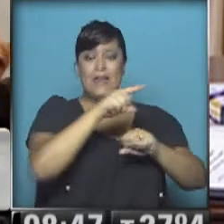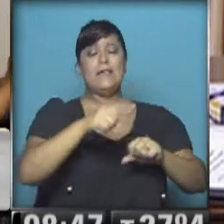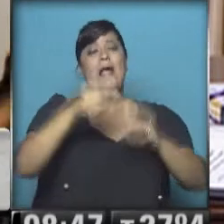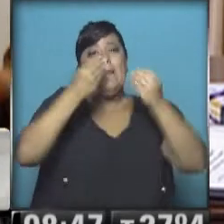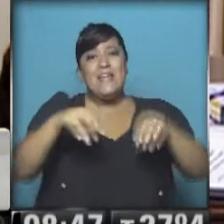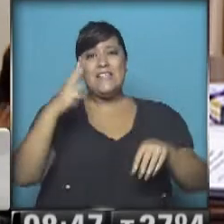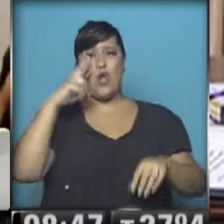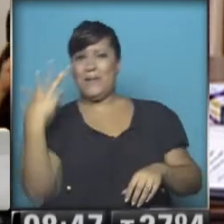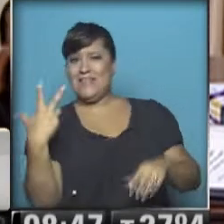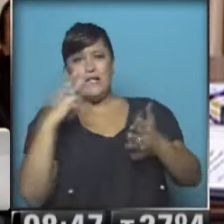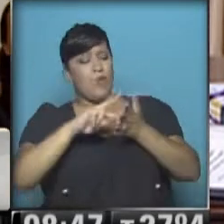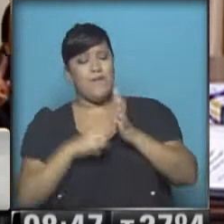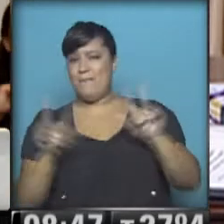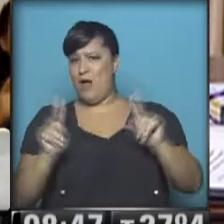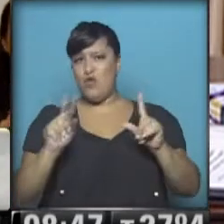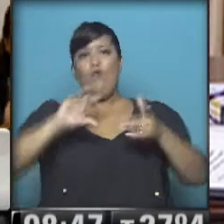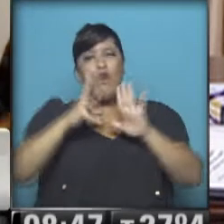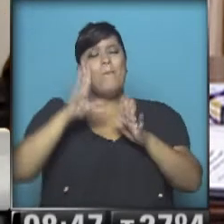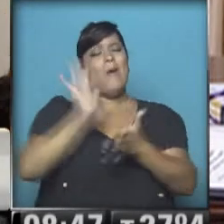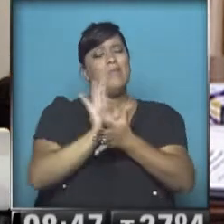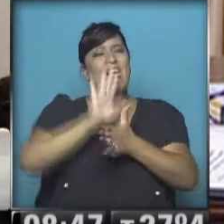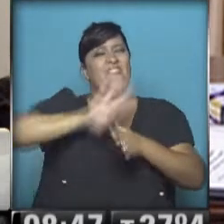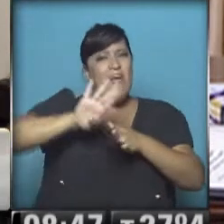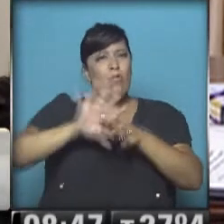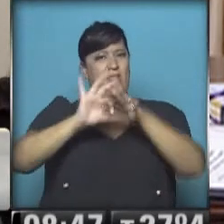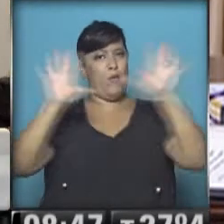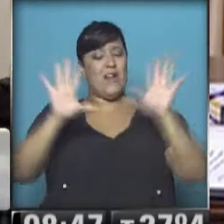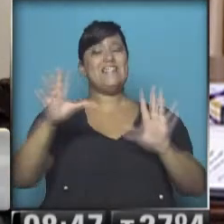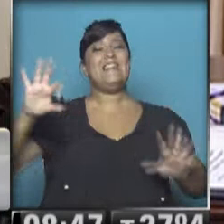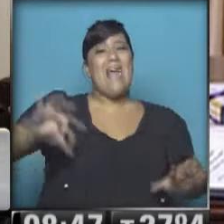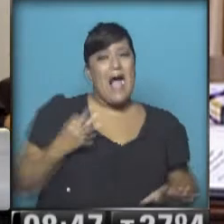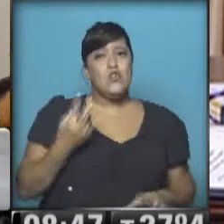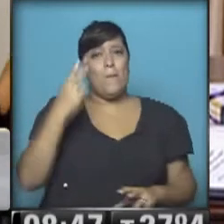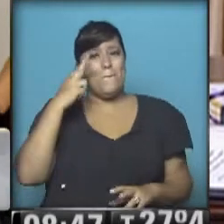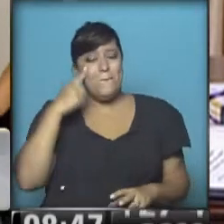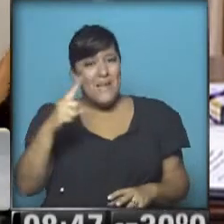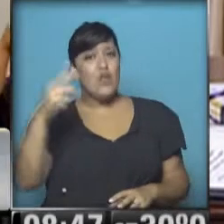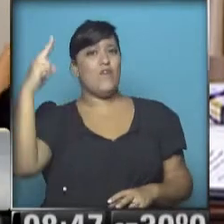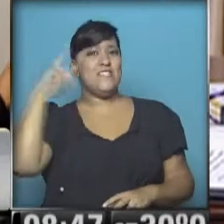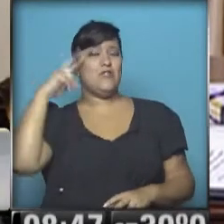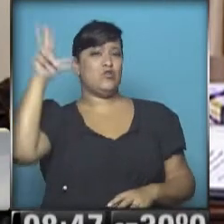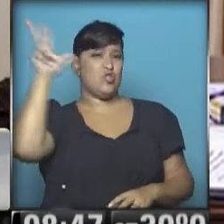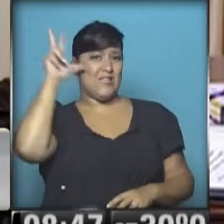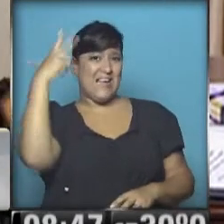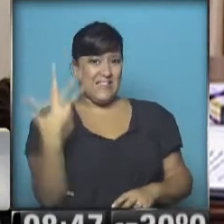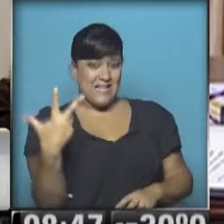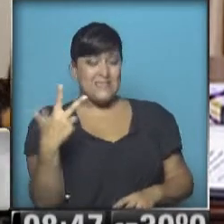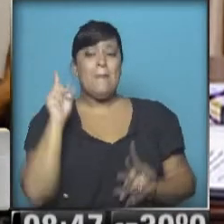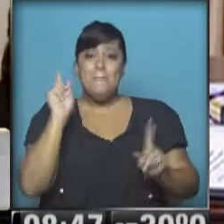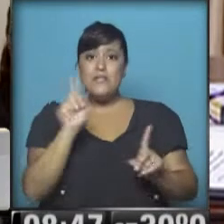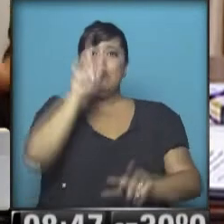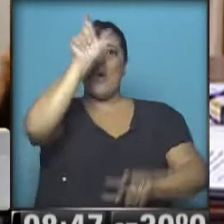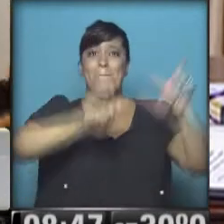2003. Es una deuda pendiente de la democracia desde el año 1983. Y las personas